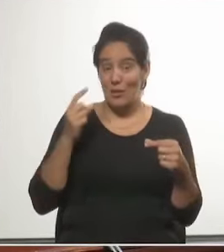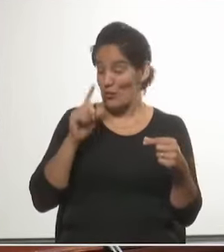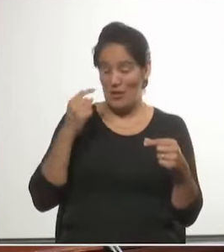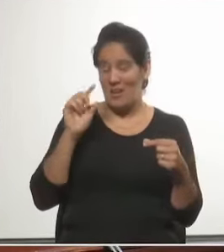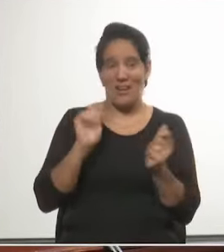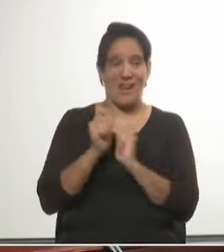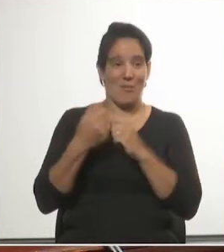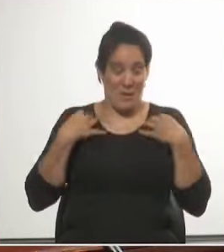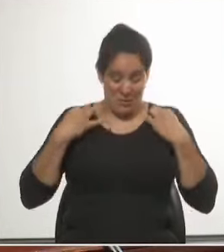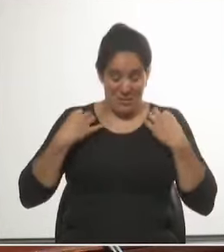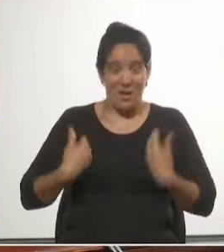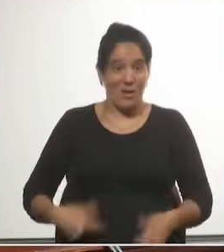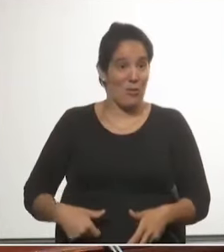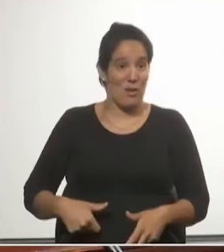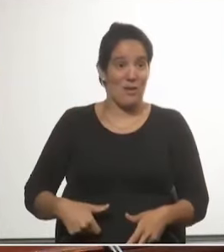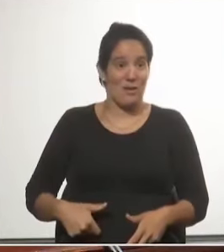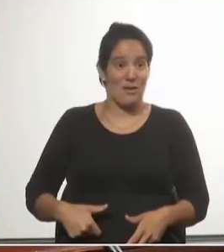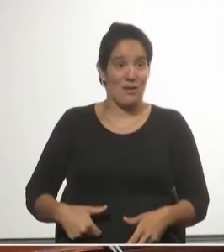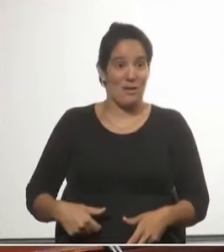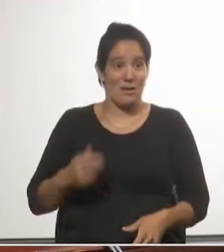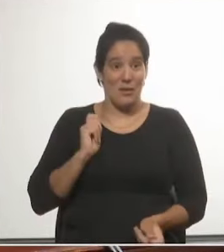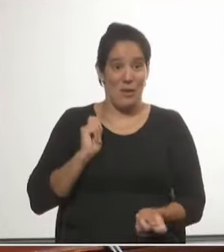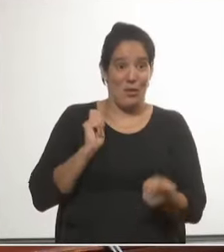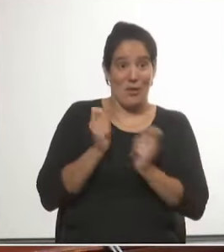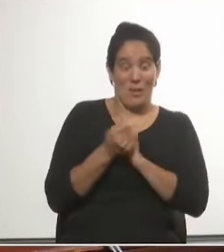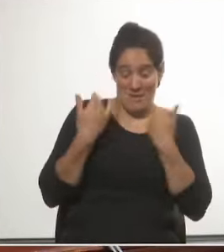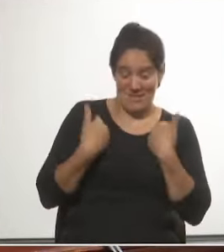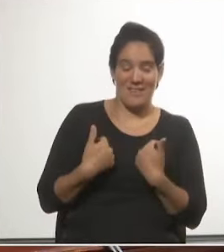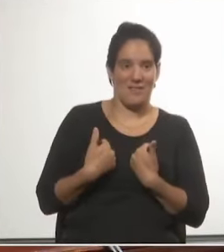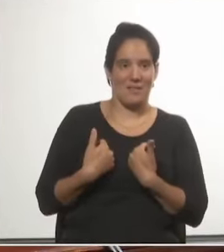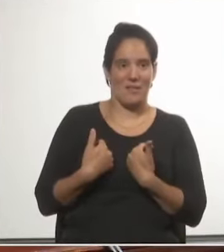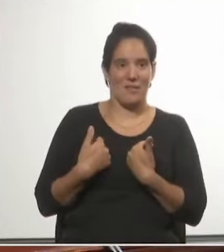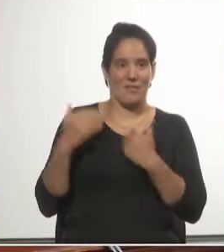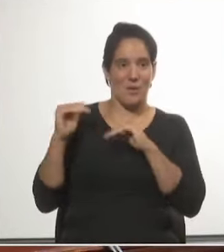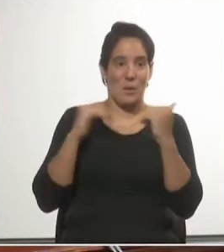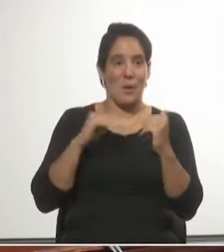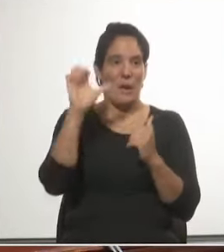con sus vestimentas tradicionales, sino que se visten como los occidentales.